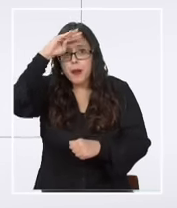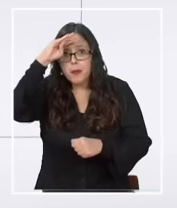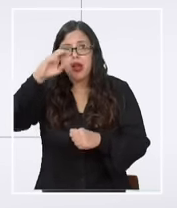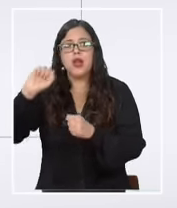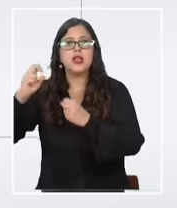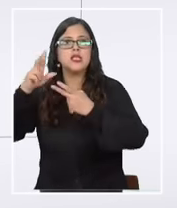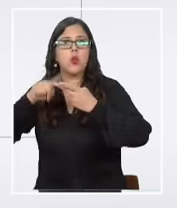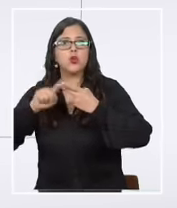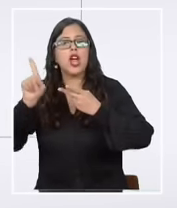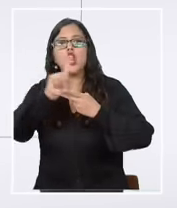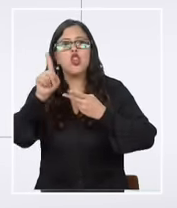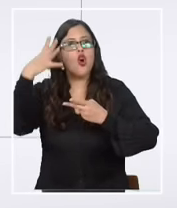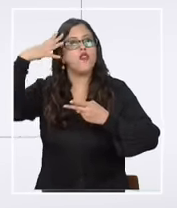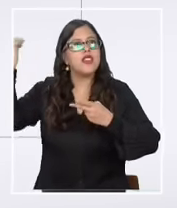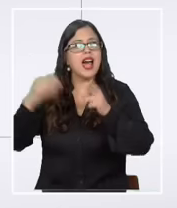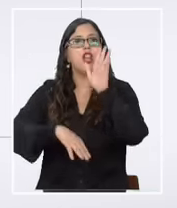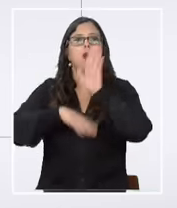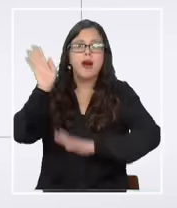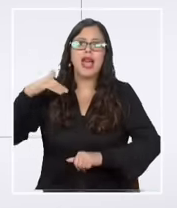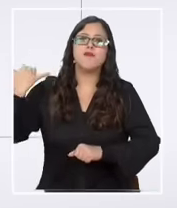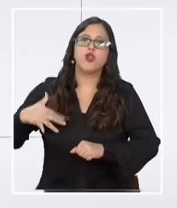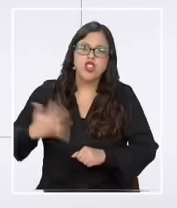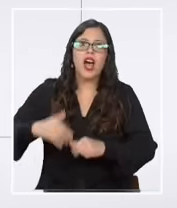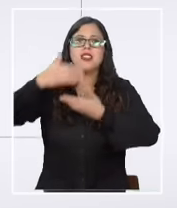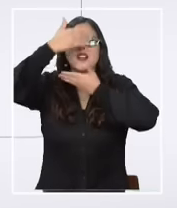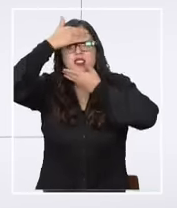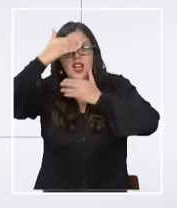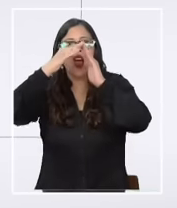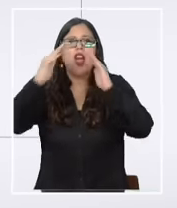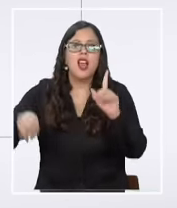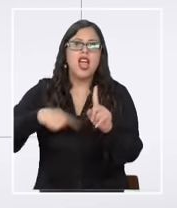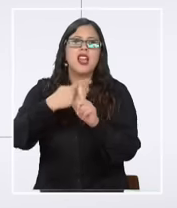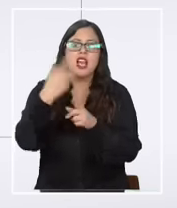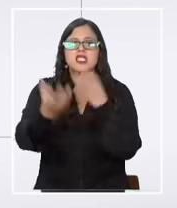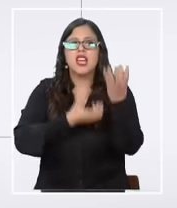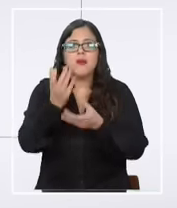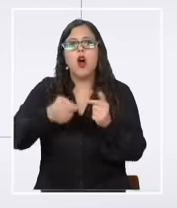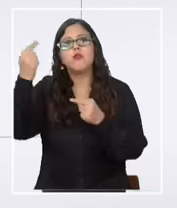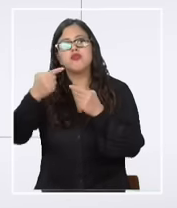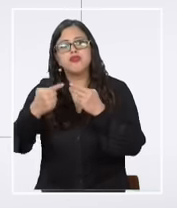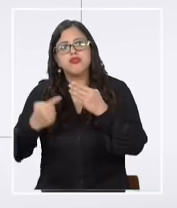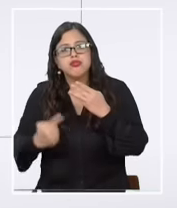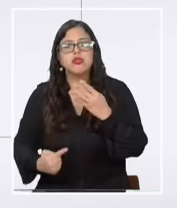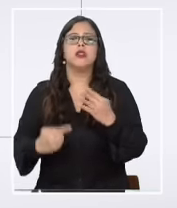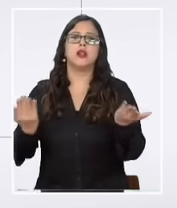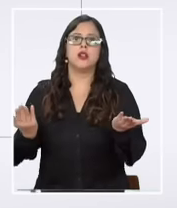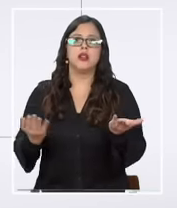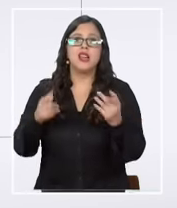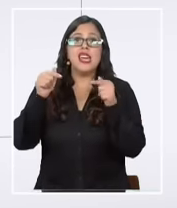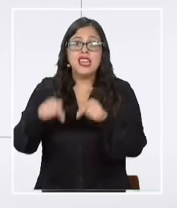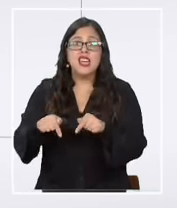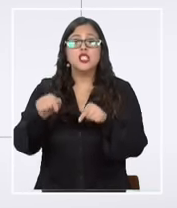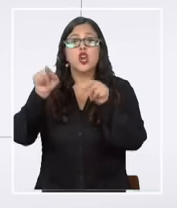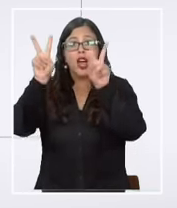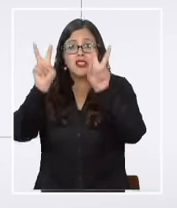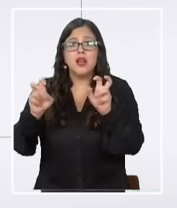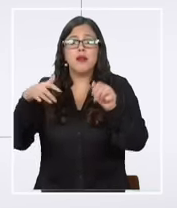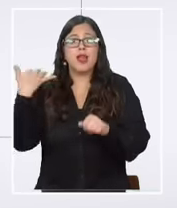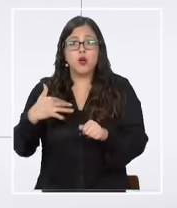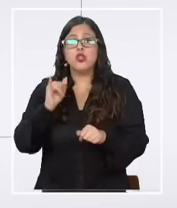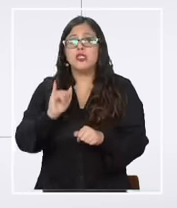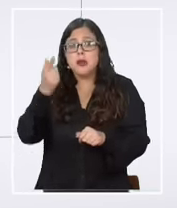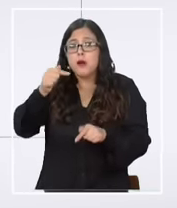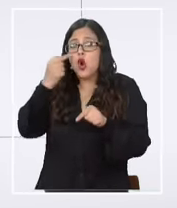dije no hay que olvidar lo más importante los atentados la iglesia que se quema y todo lo demás que por supuesto que es relevante pero